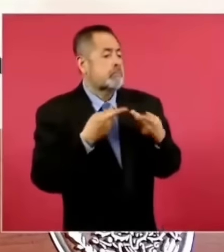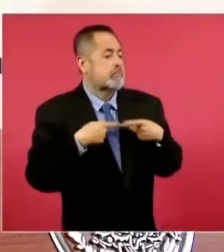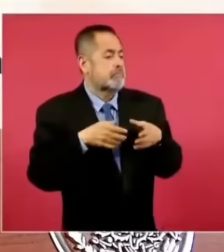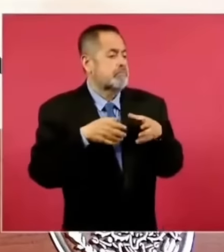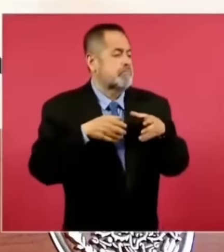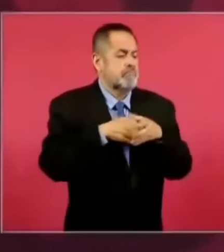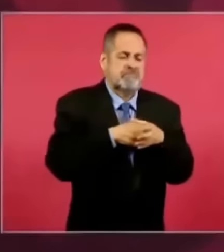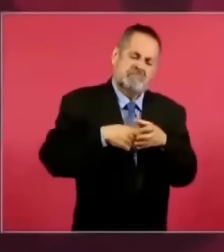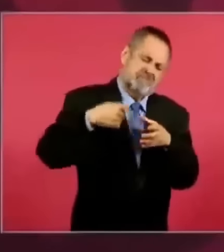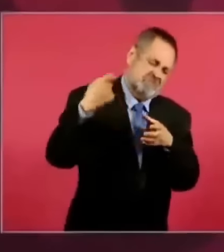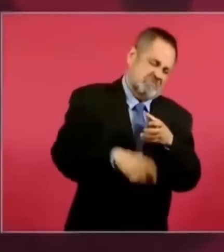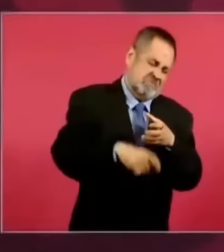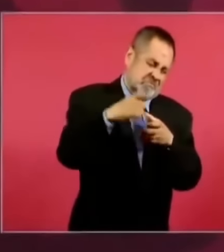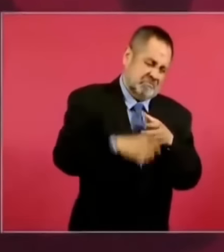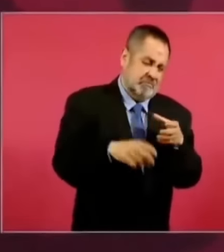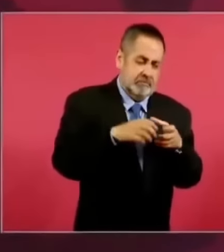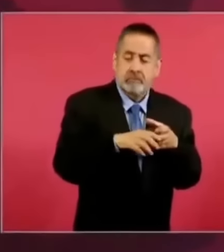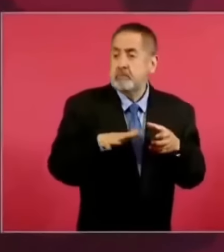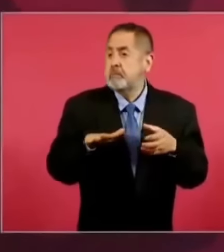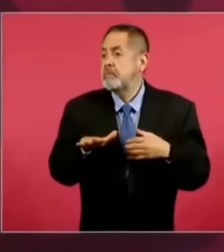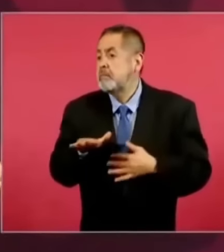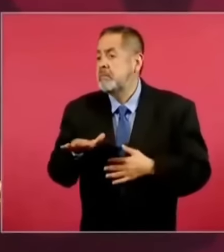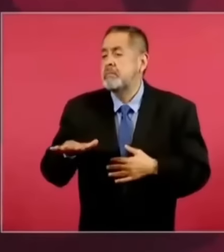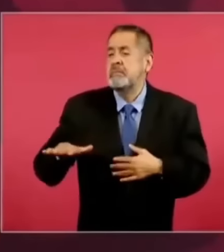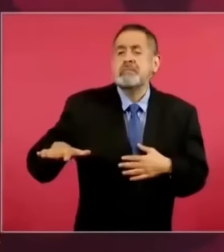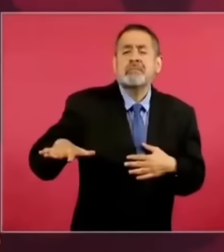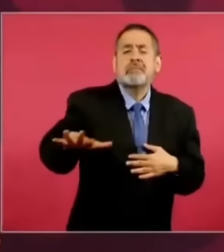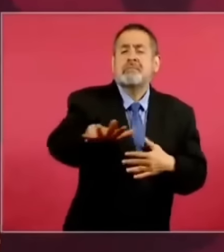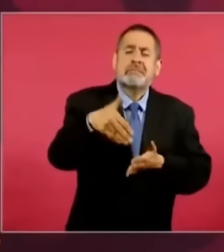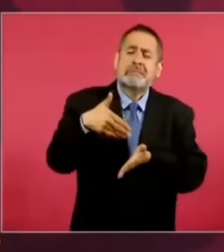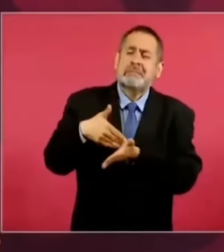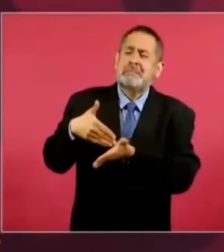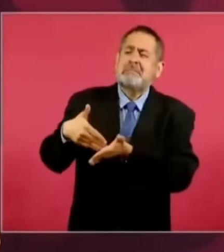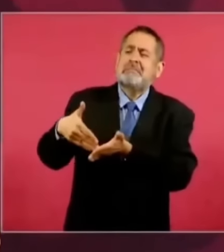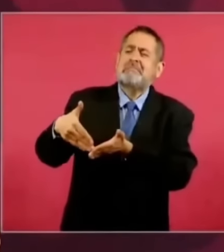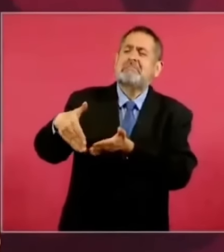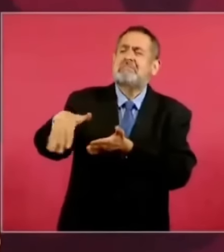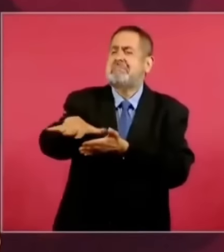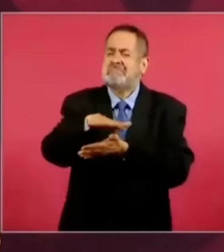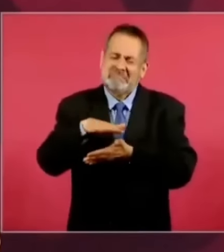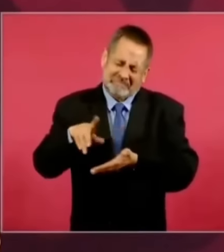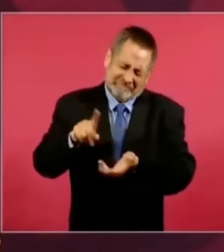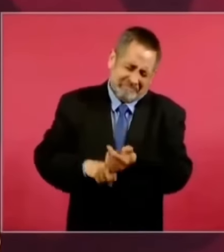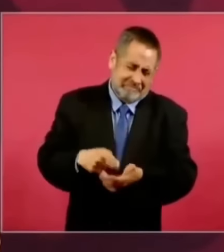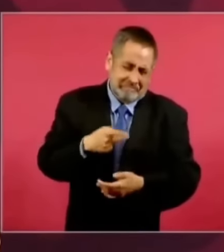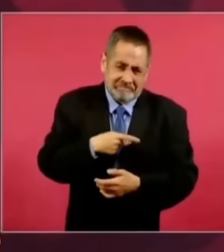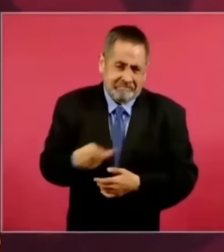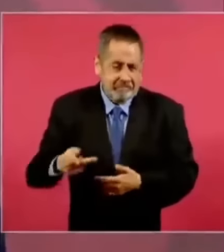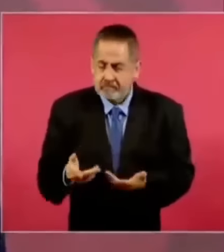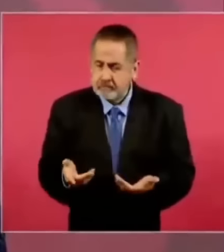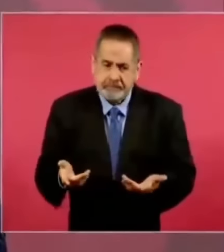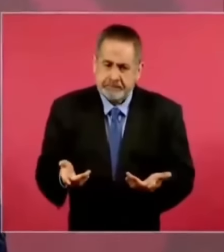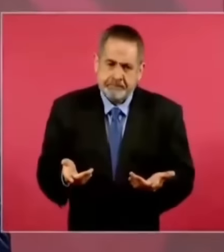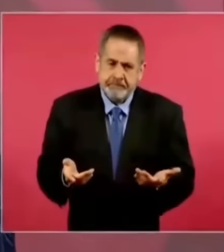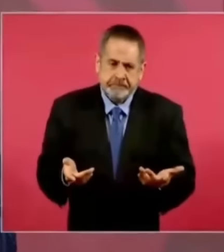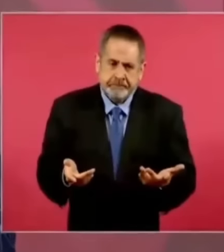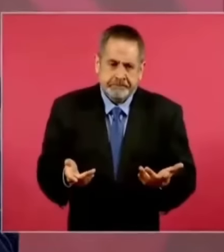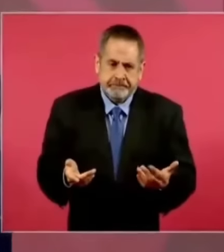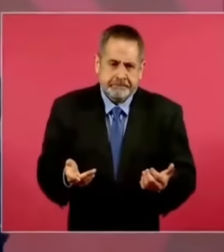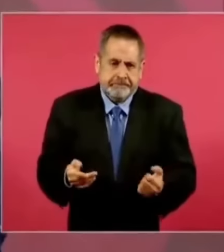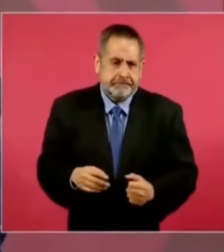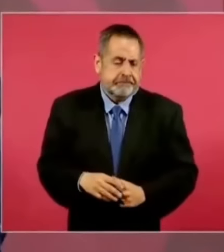Mientras hay miles de millones de